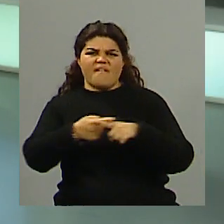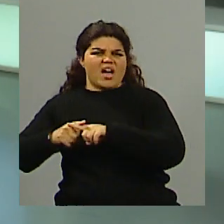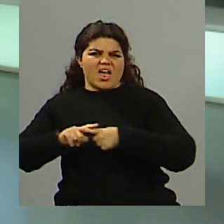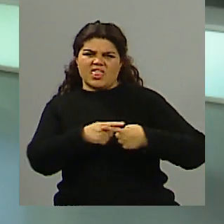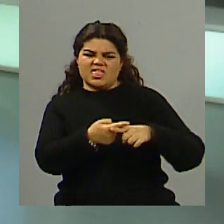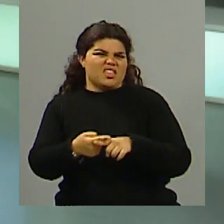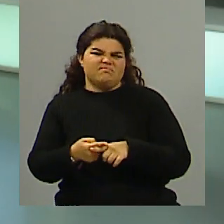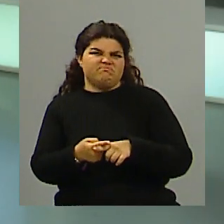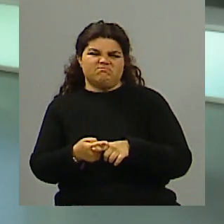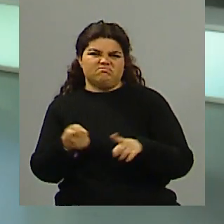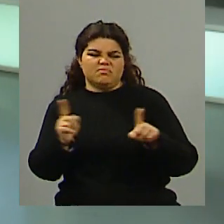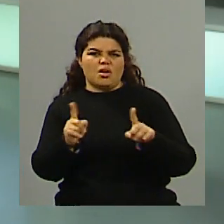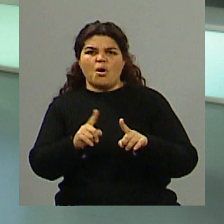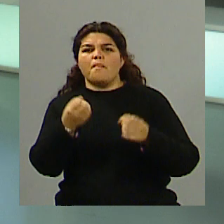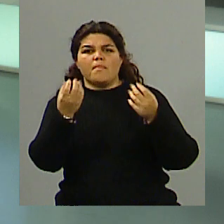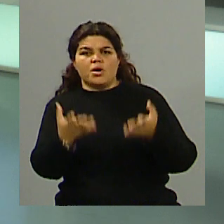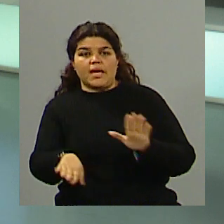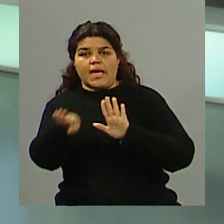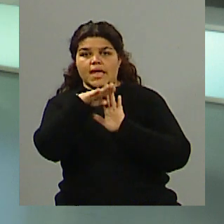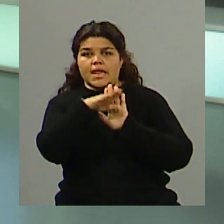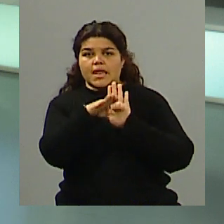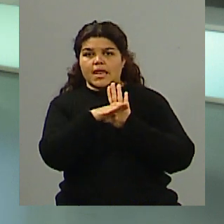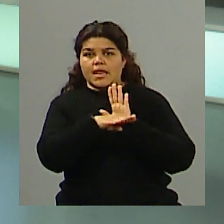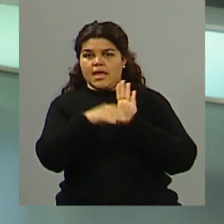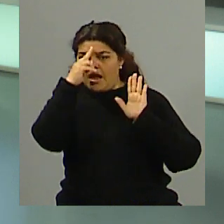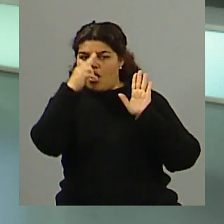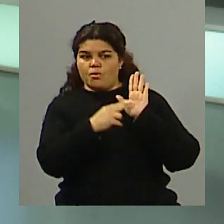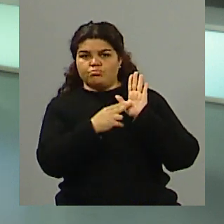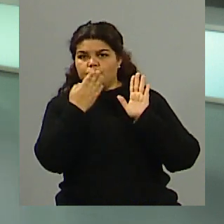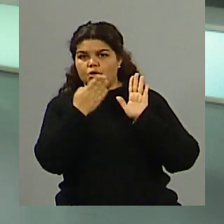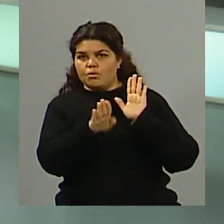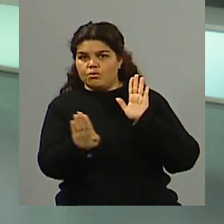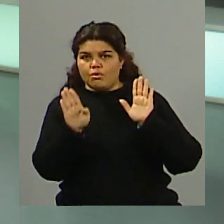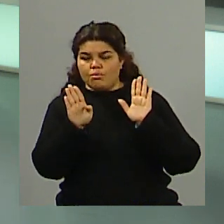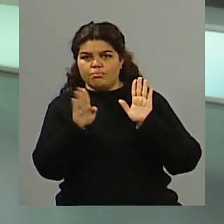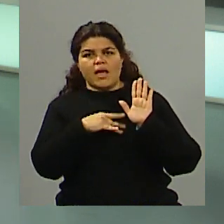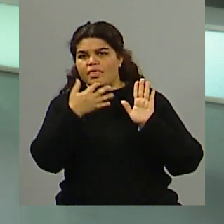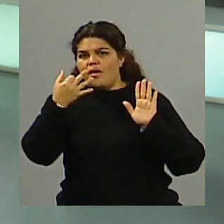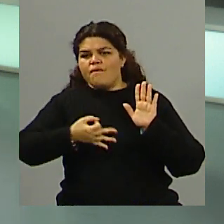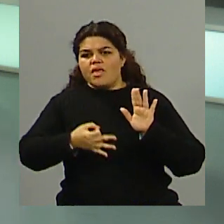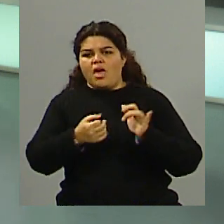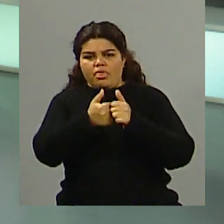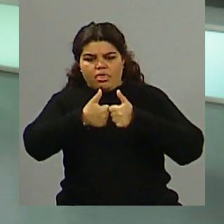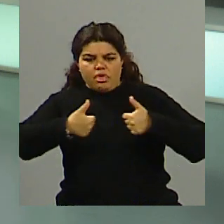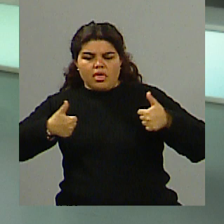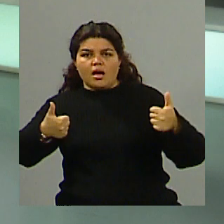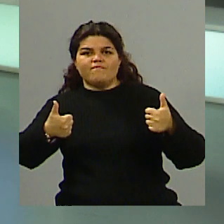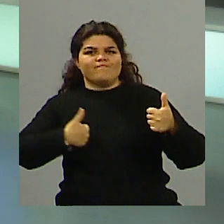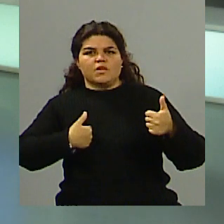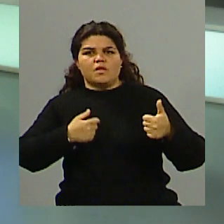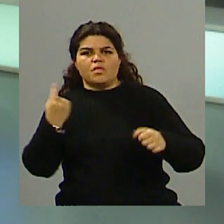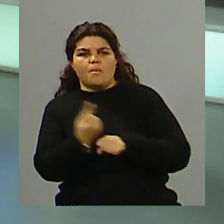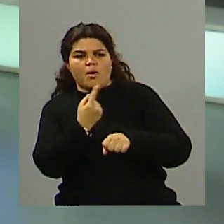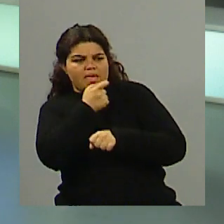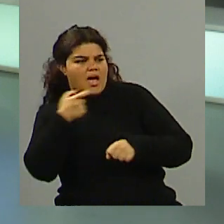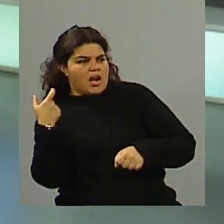que, como está planteado con las reglas que se impusieron, no es un debate, ni siquiera había posibilidad de réplica. Exacto, porque este